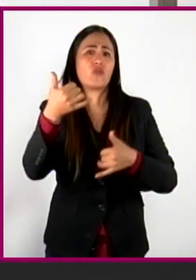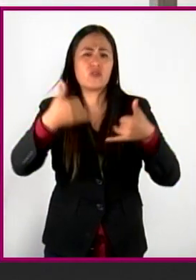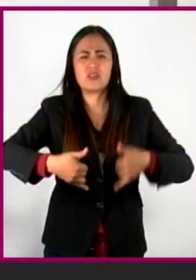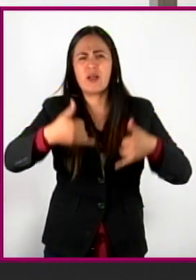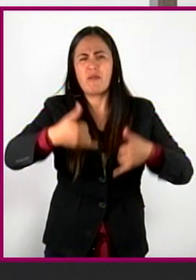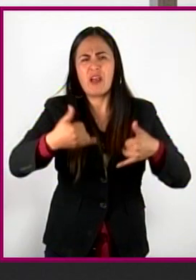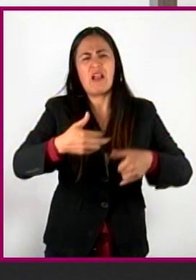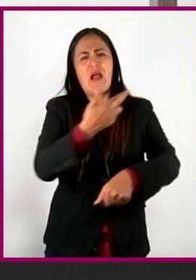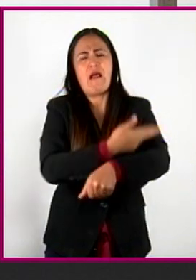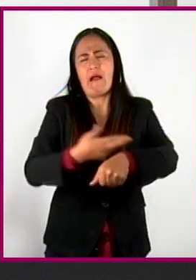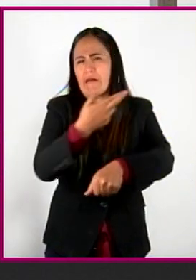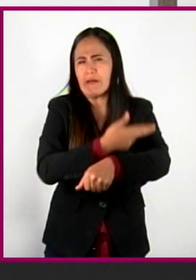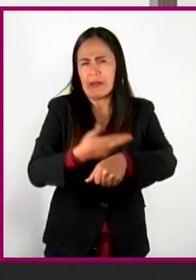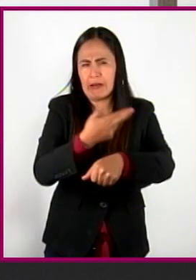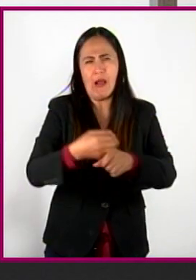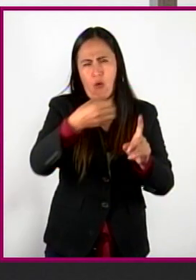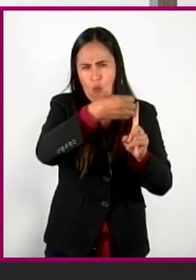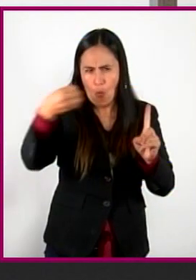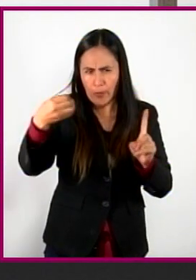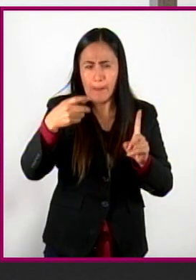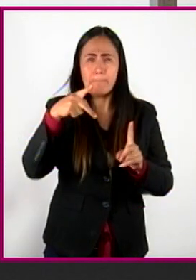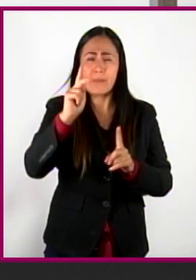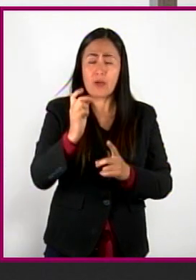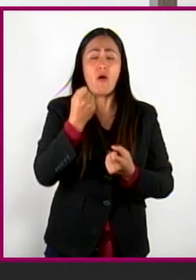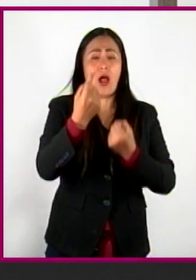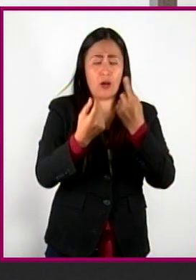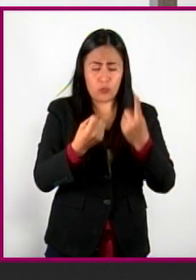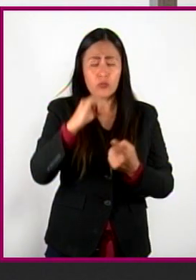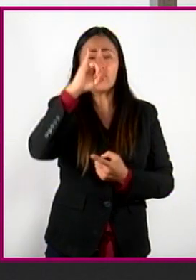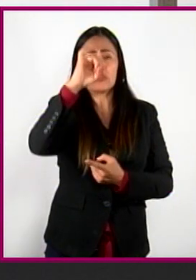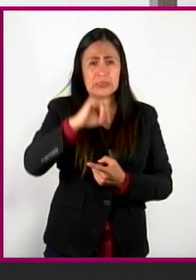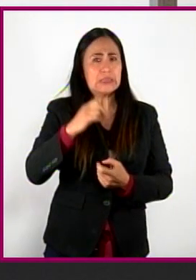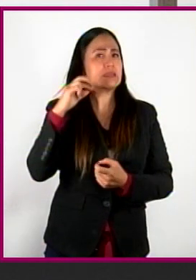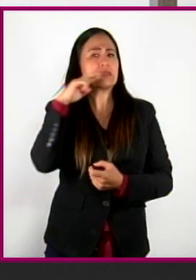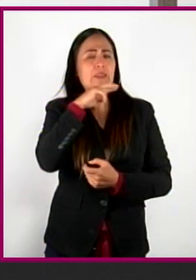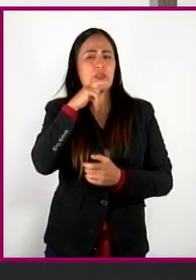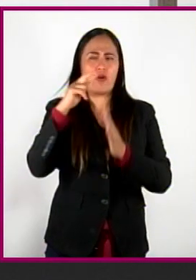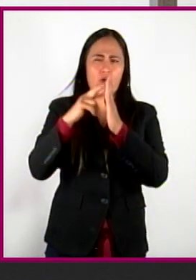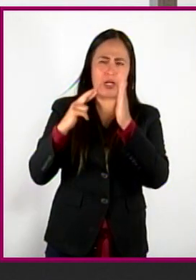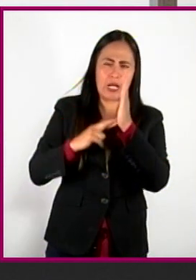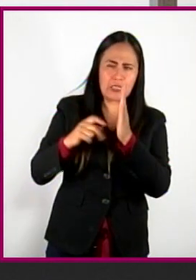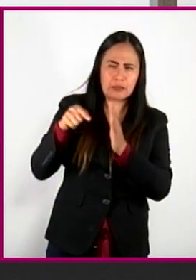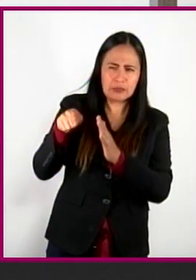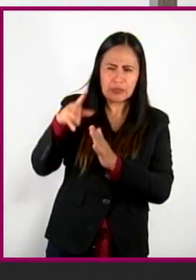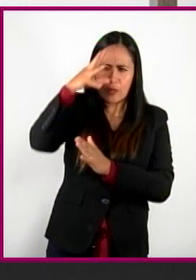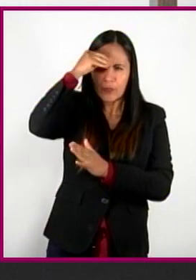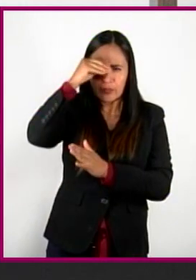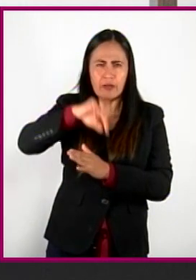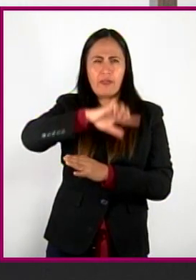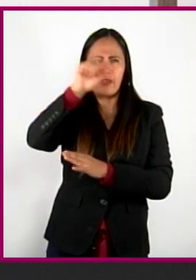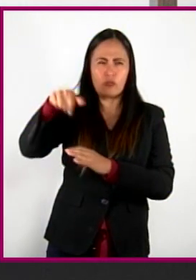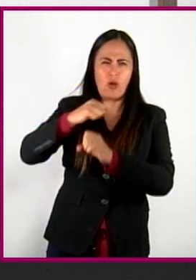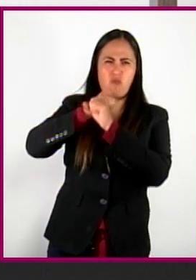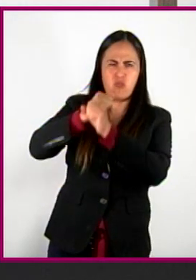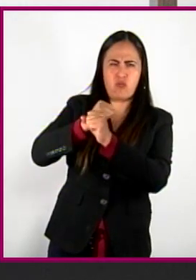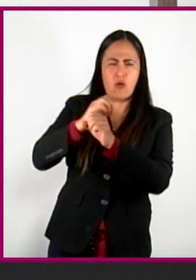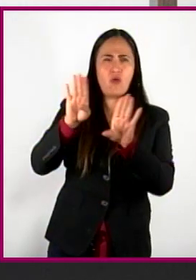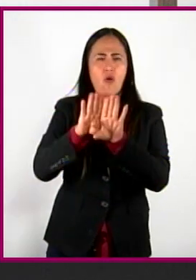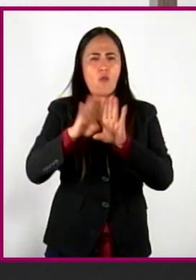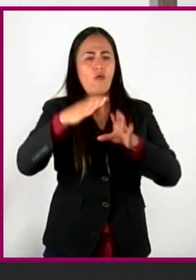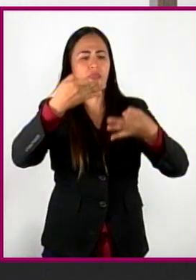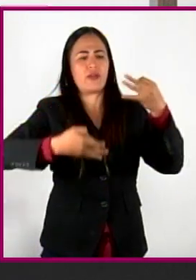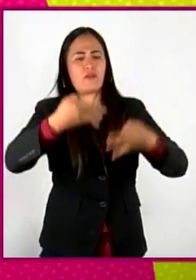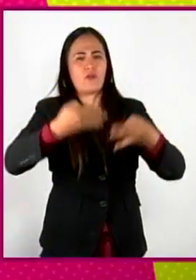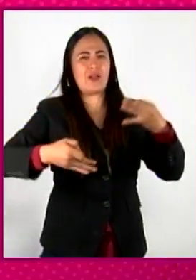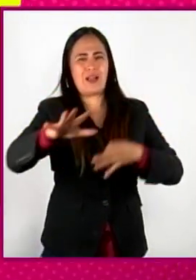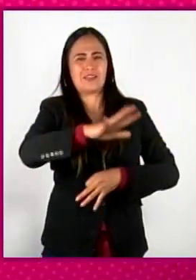organizada. Pero también existieron aquellos que muy pronto aprendieron las reglas del juego y se defendieron litigando en los tribunales de la